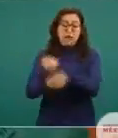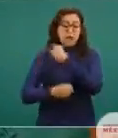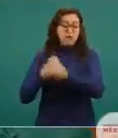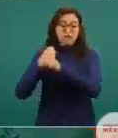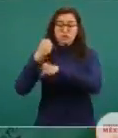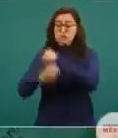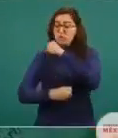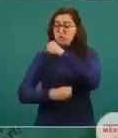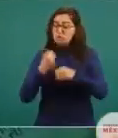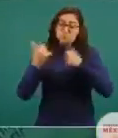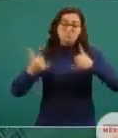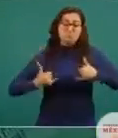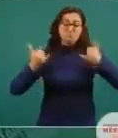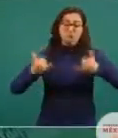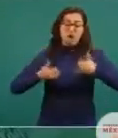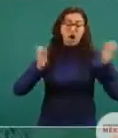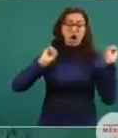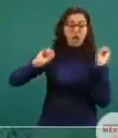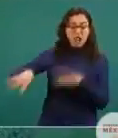jóvenes, se abandonó la educación